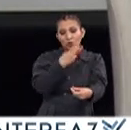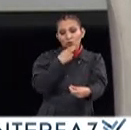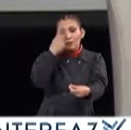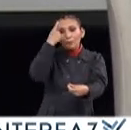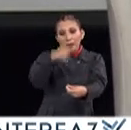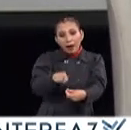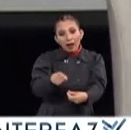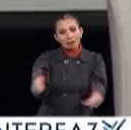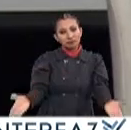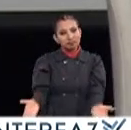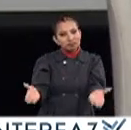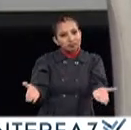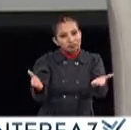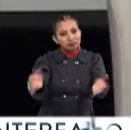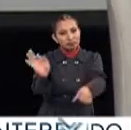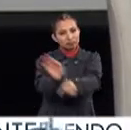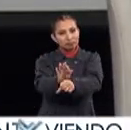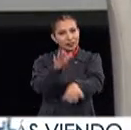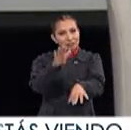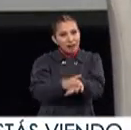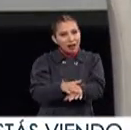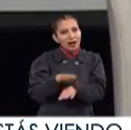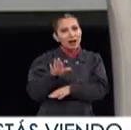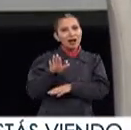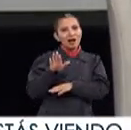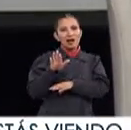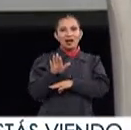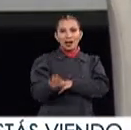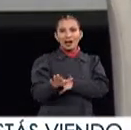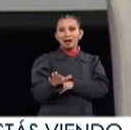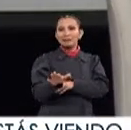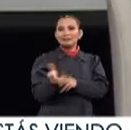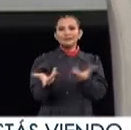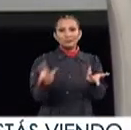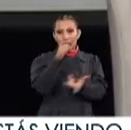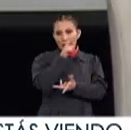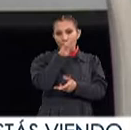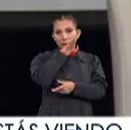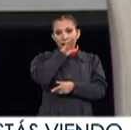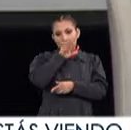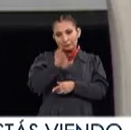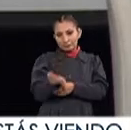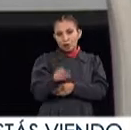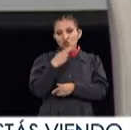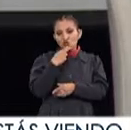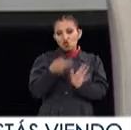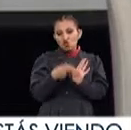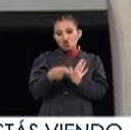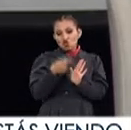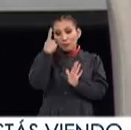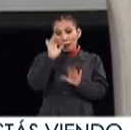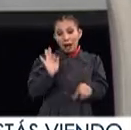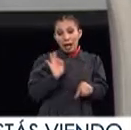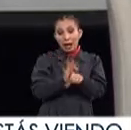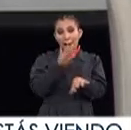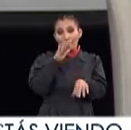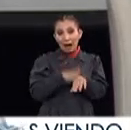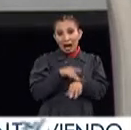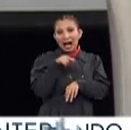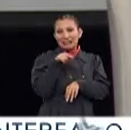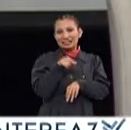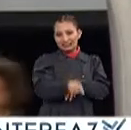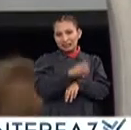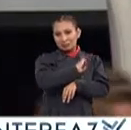utilizado Para el fortalecimiento de la lengua materna Para el fortalecimiento